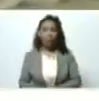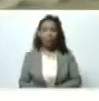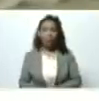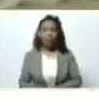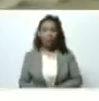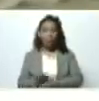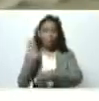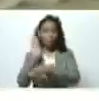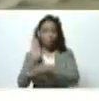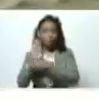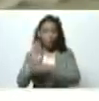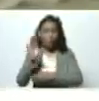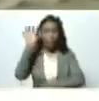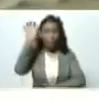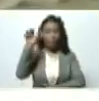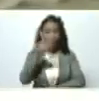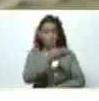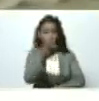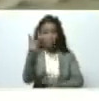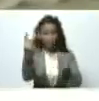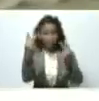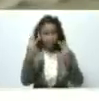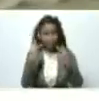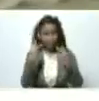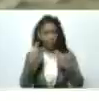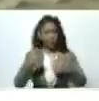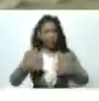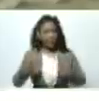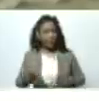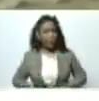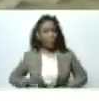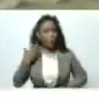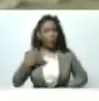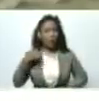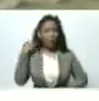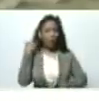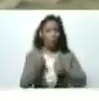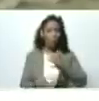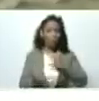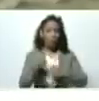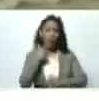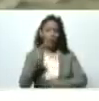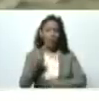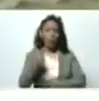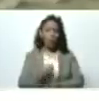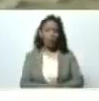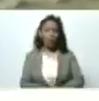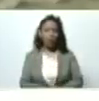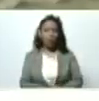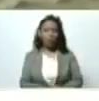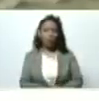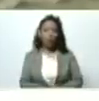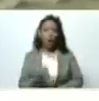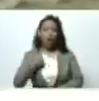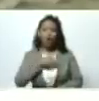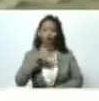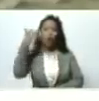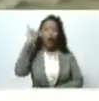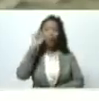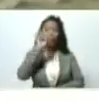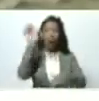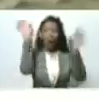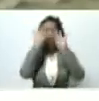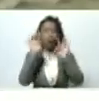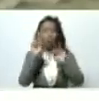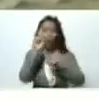cultivando patria fíjense ustedes que importante esta última que ha dicho nosotros tenemos un método tenemos